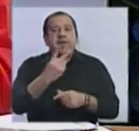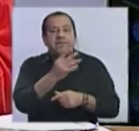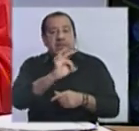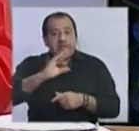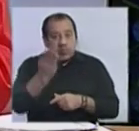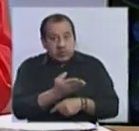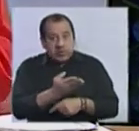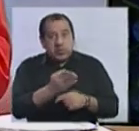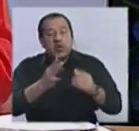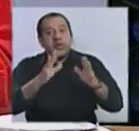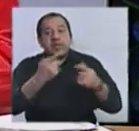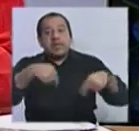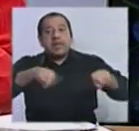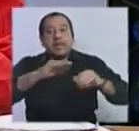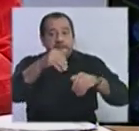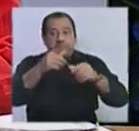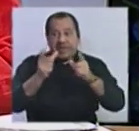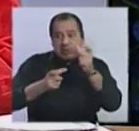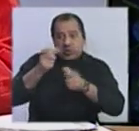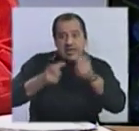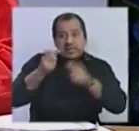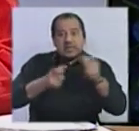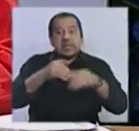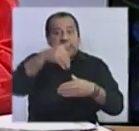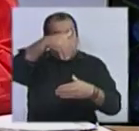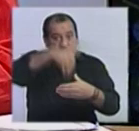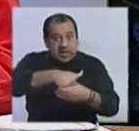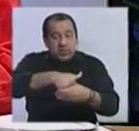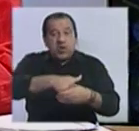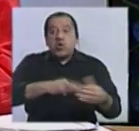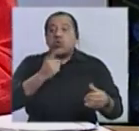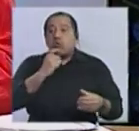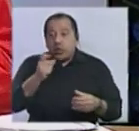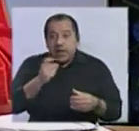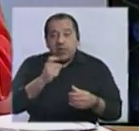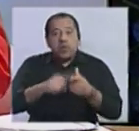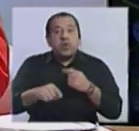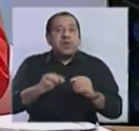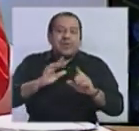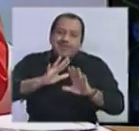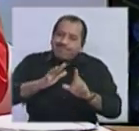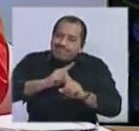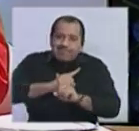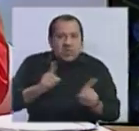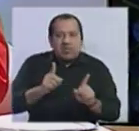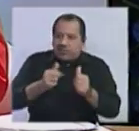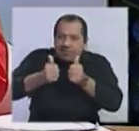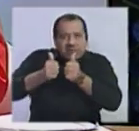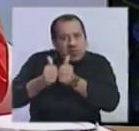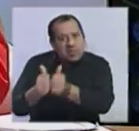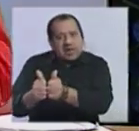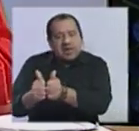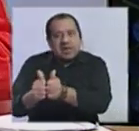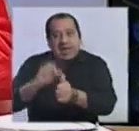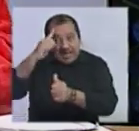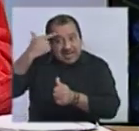de votantes en la primera vuelta del Partido Colorado que no estaban dispuestos a acompañar a la